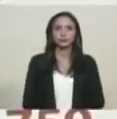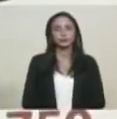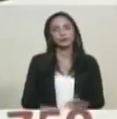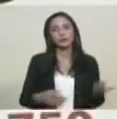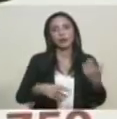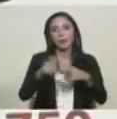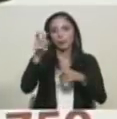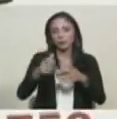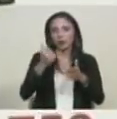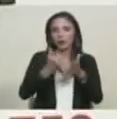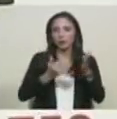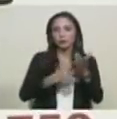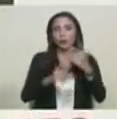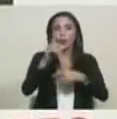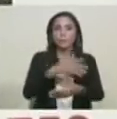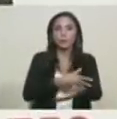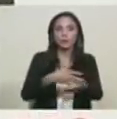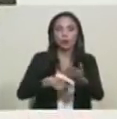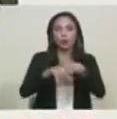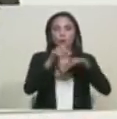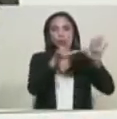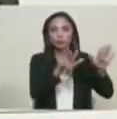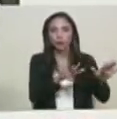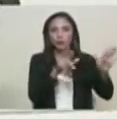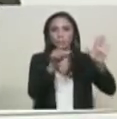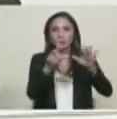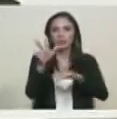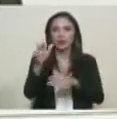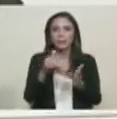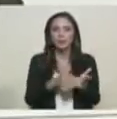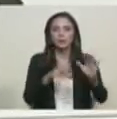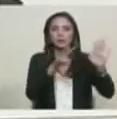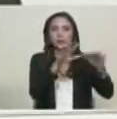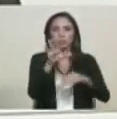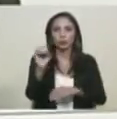Personas con registro 1 millón 863 mil 750.